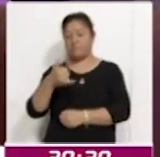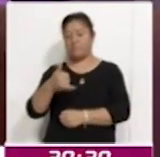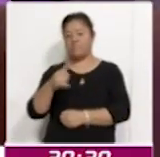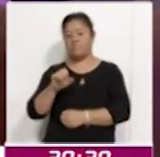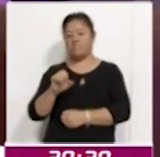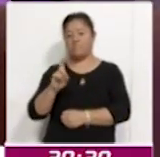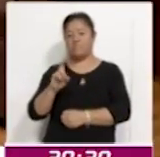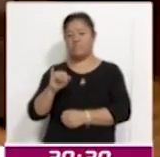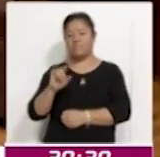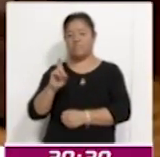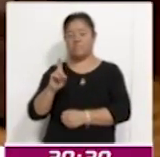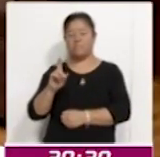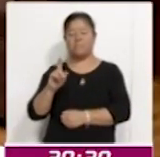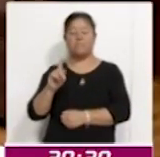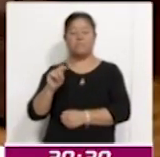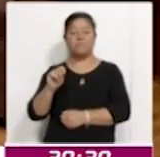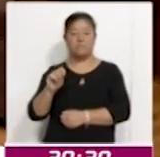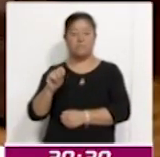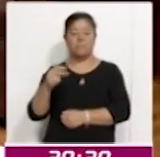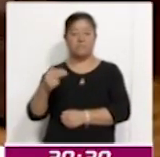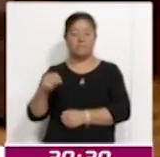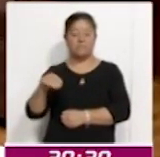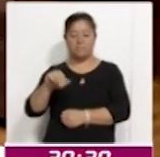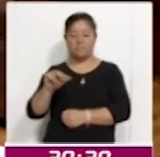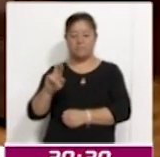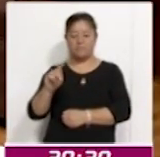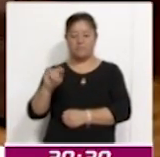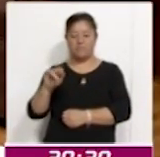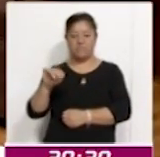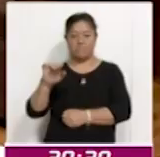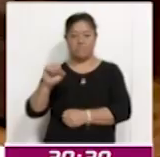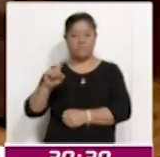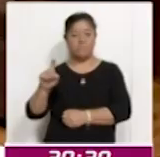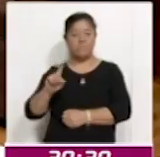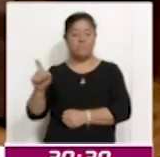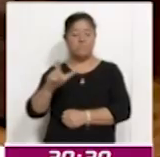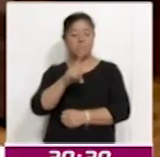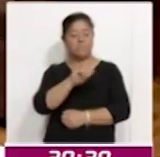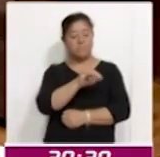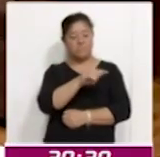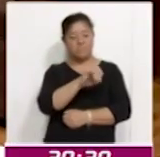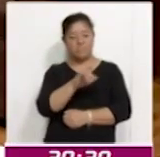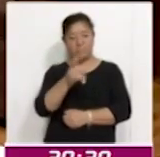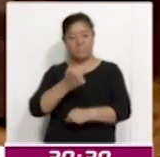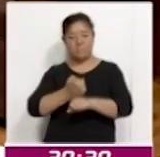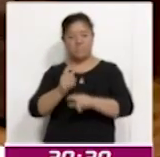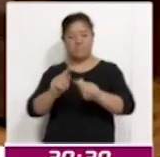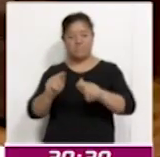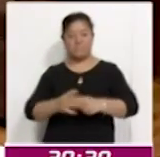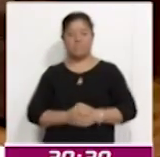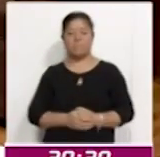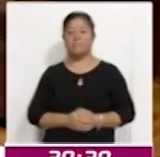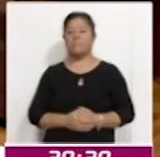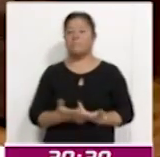Martínez Pinillo del Instituto Tlaxcalteca de Elecciones en el Estado de Tlaxcala. Bienvenida, buenas tardes. Muy buenas tardes, Jesús. Un gusto estar